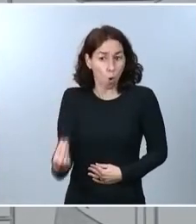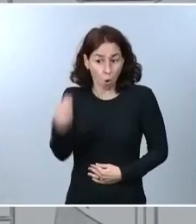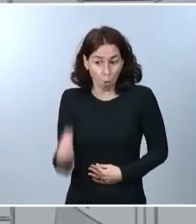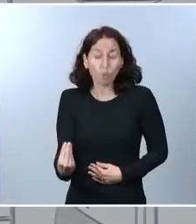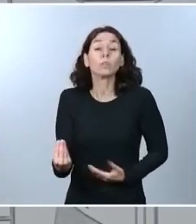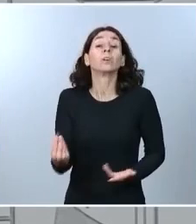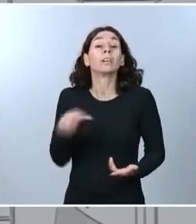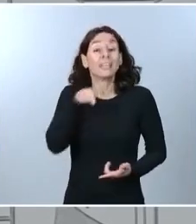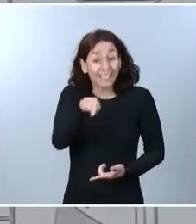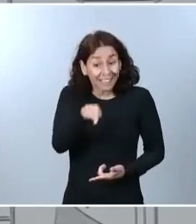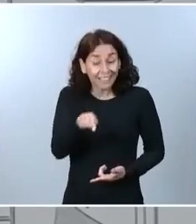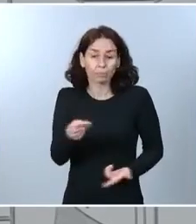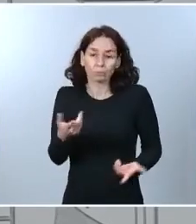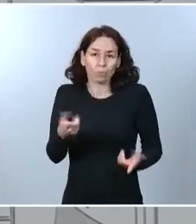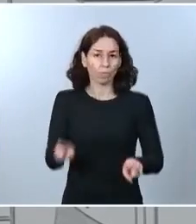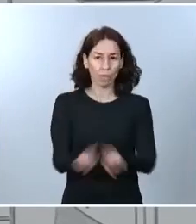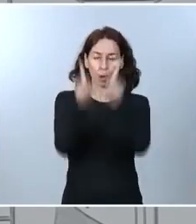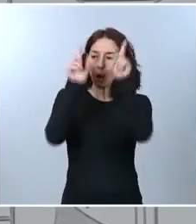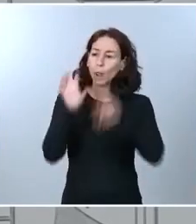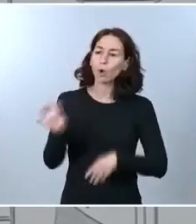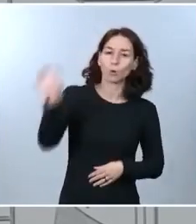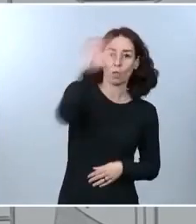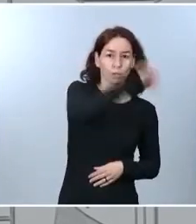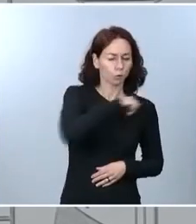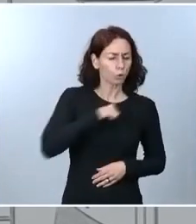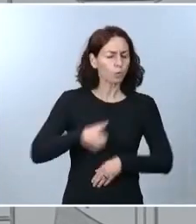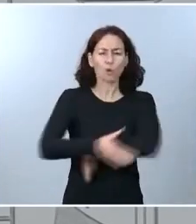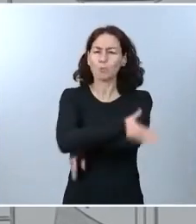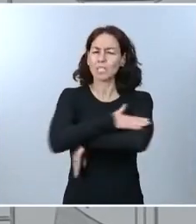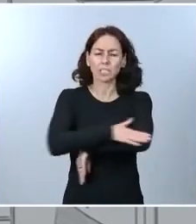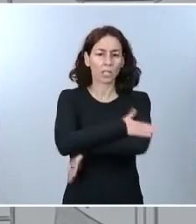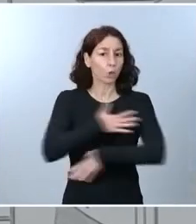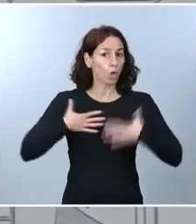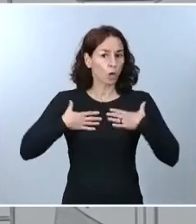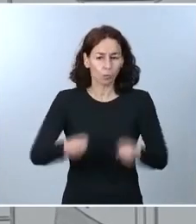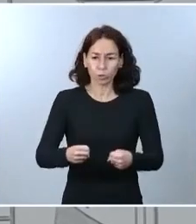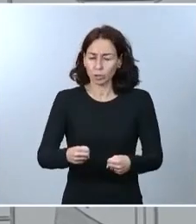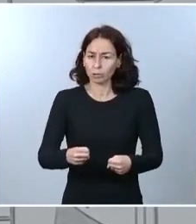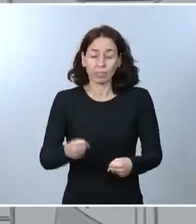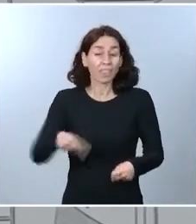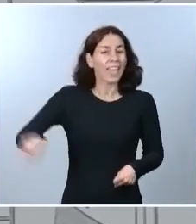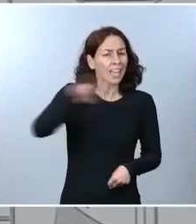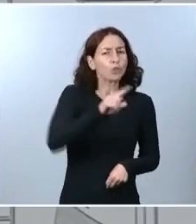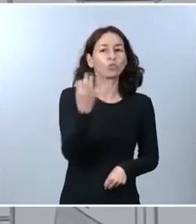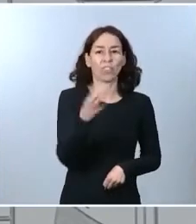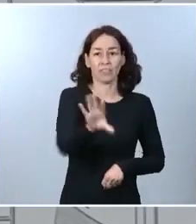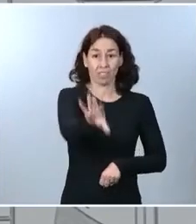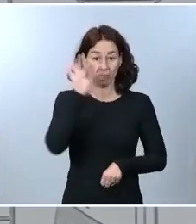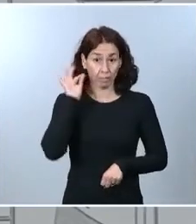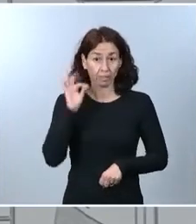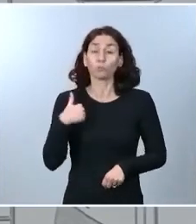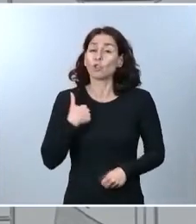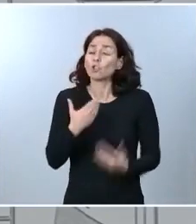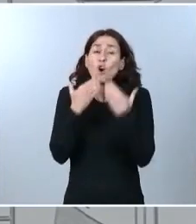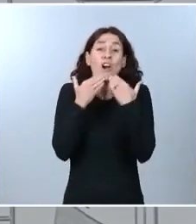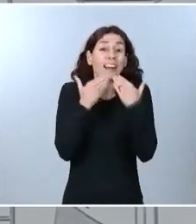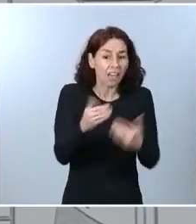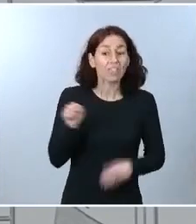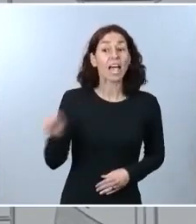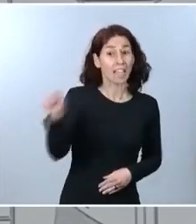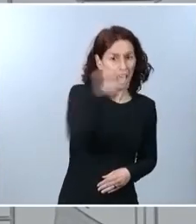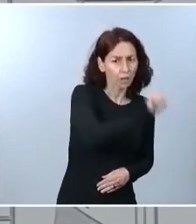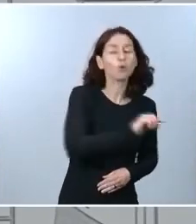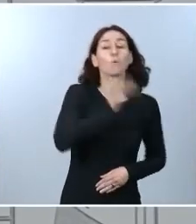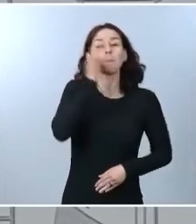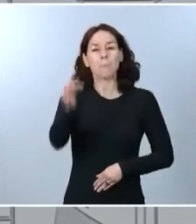Ministerio de Sanidad, a los cuales les quiero dar las gracias por su compromiso también a los profesionales sanitarios que están en primera línea luchando y ayudando